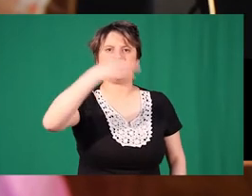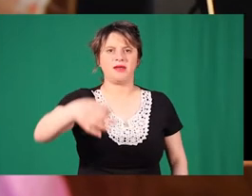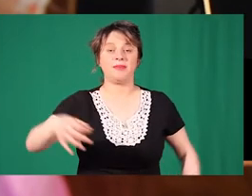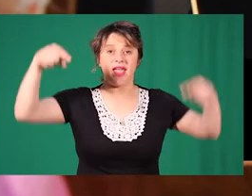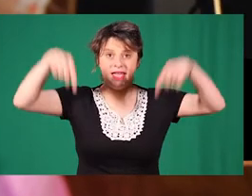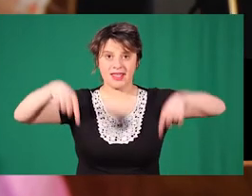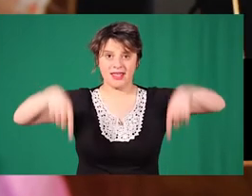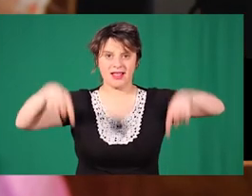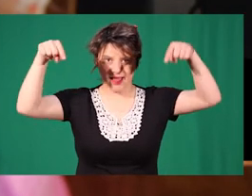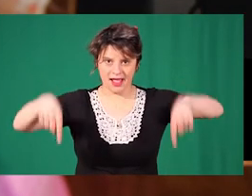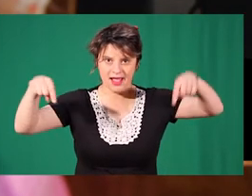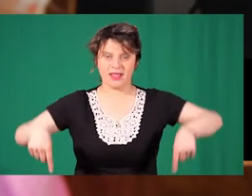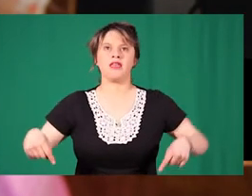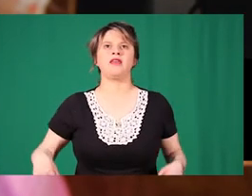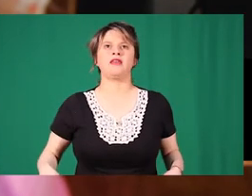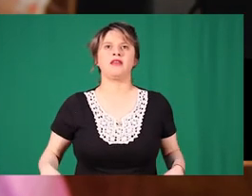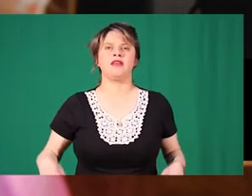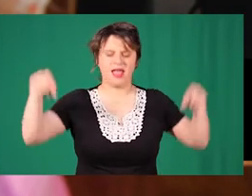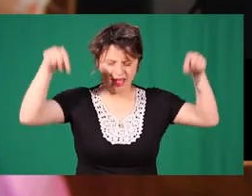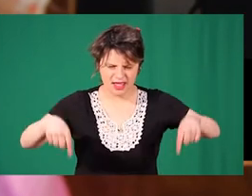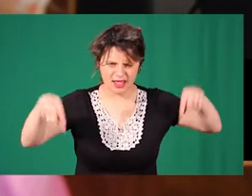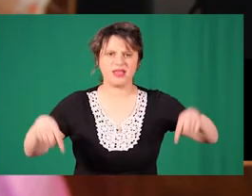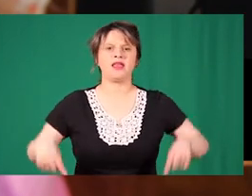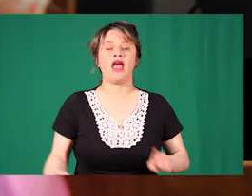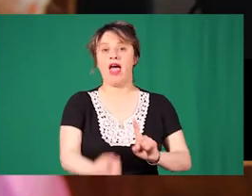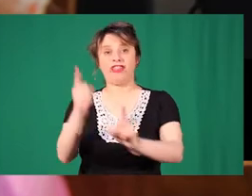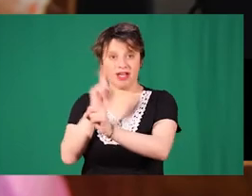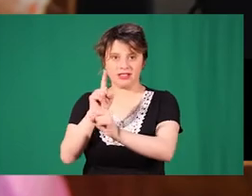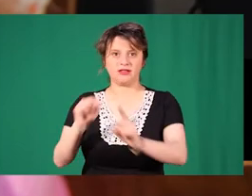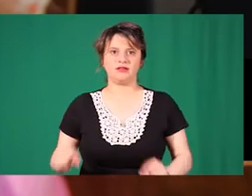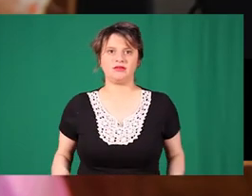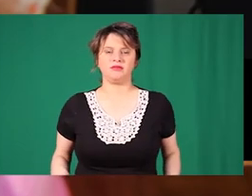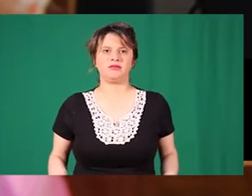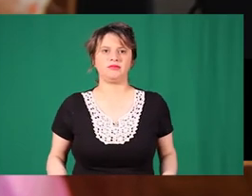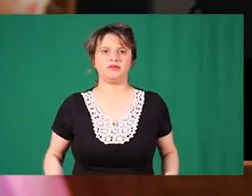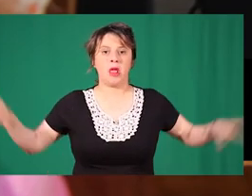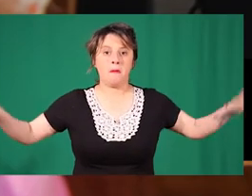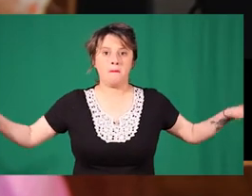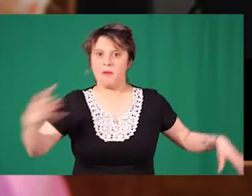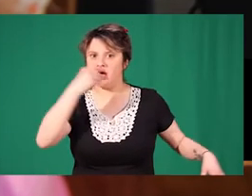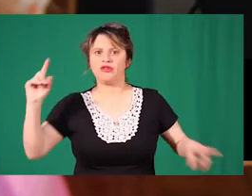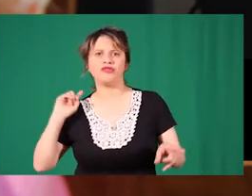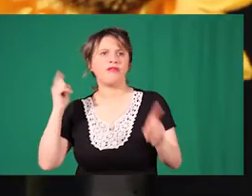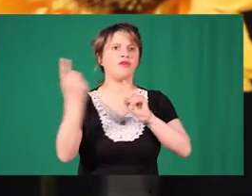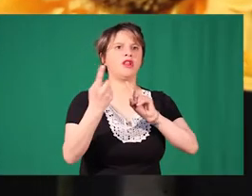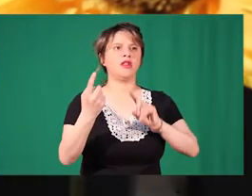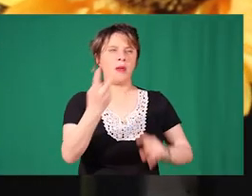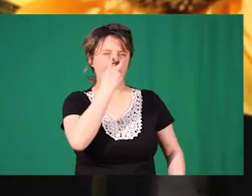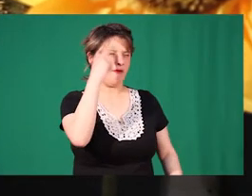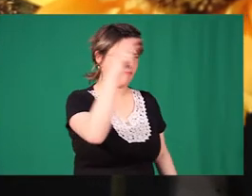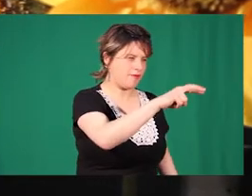¡Aquí! ¡Aquí estoy! ¡Aquí! ¡Aquí atrás! El pajarito voltea